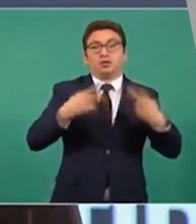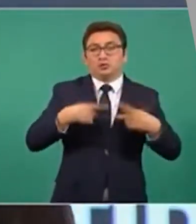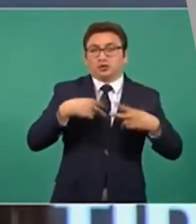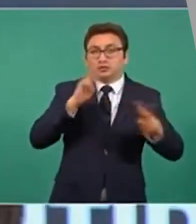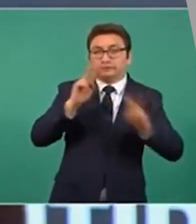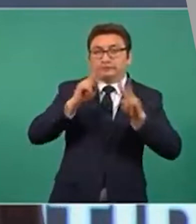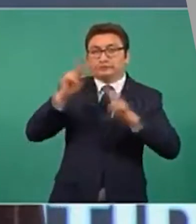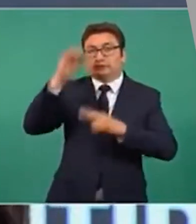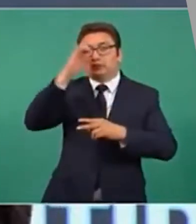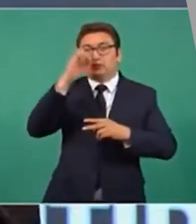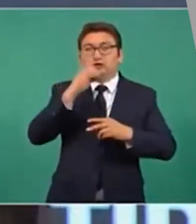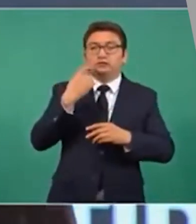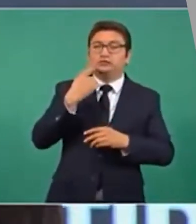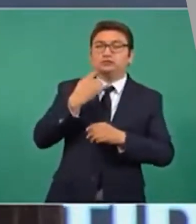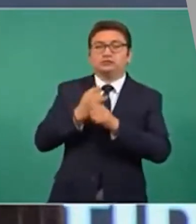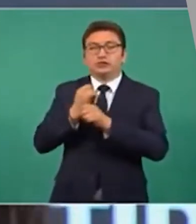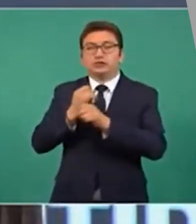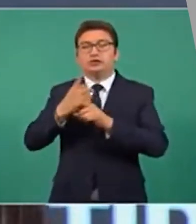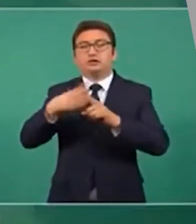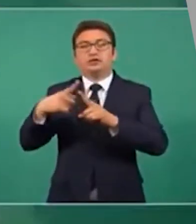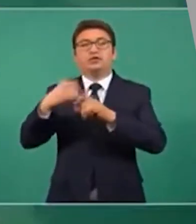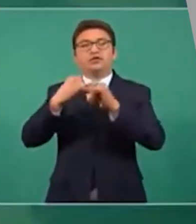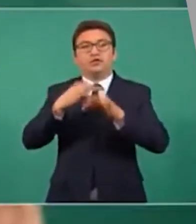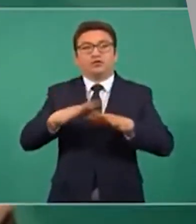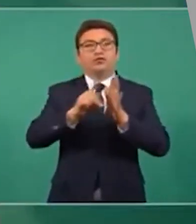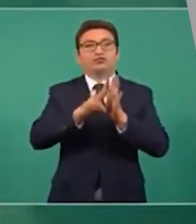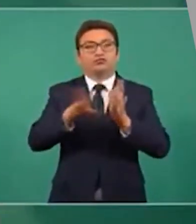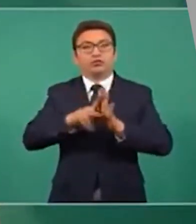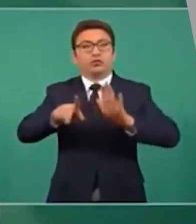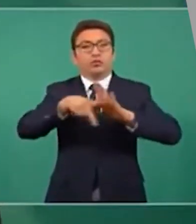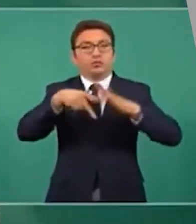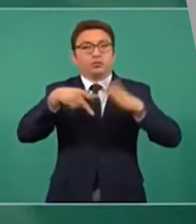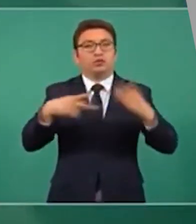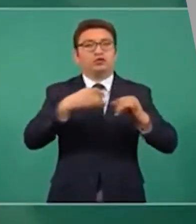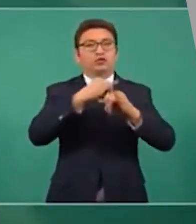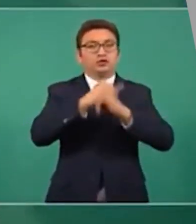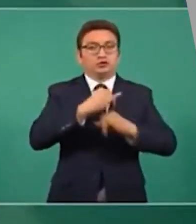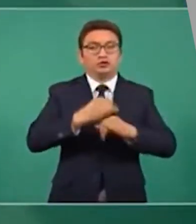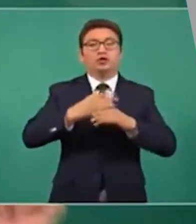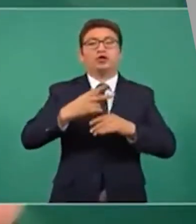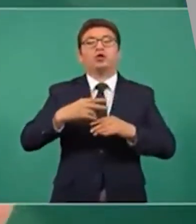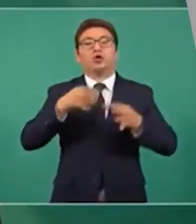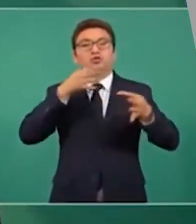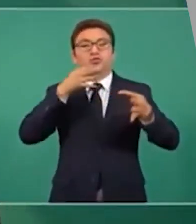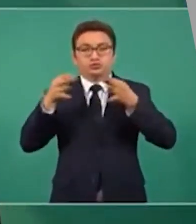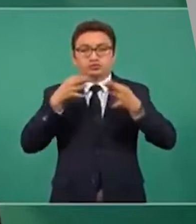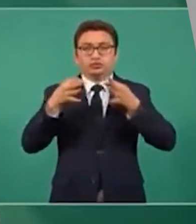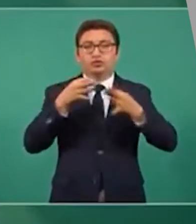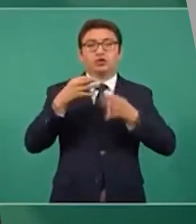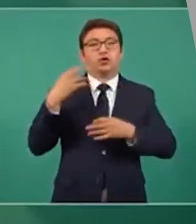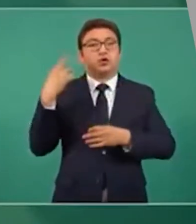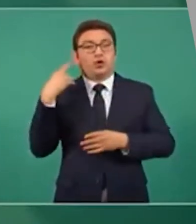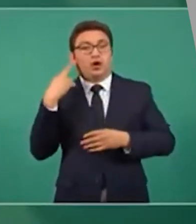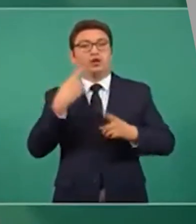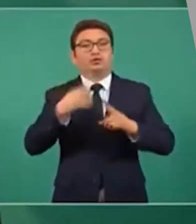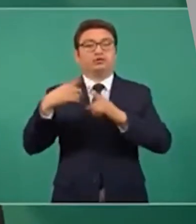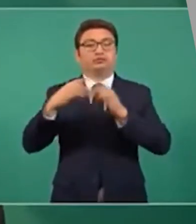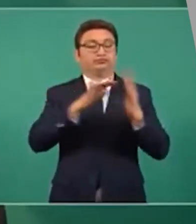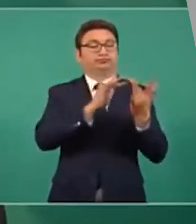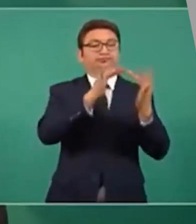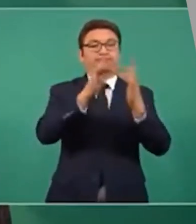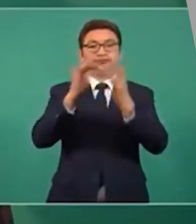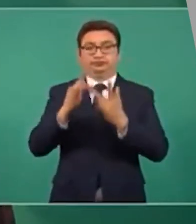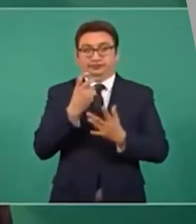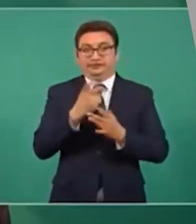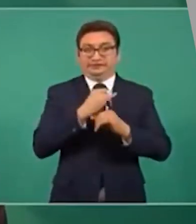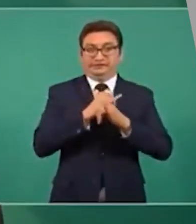que nutre e interpela portales, periódicos y noticiarios de radio. Las benditas redes sociales